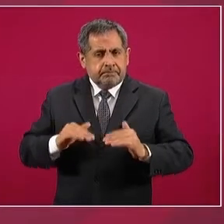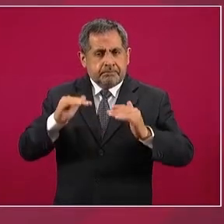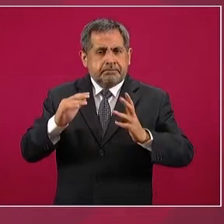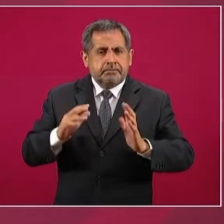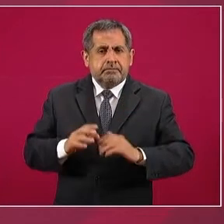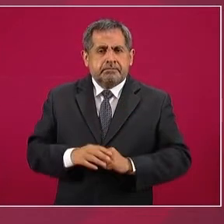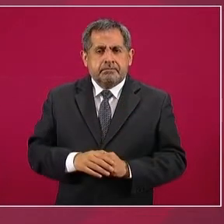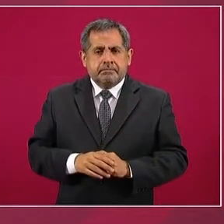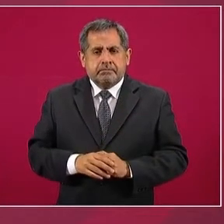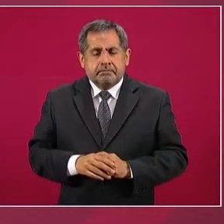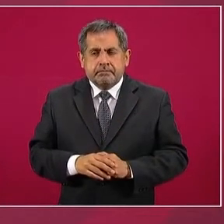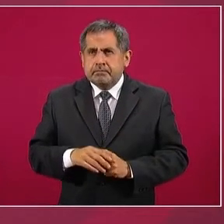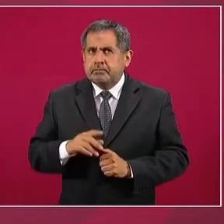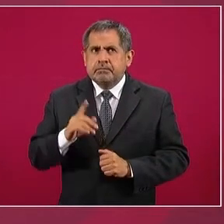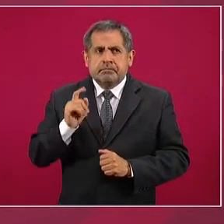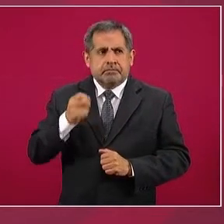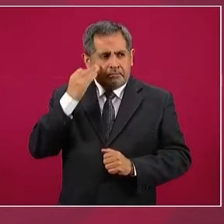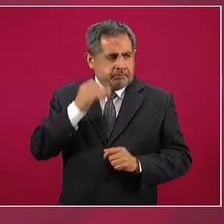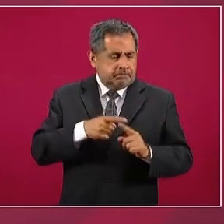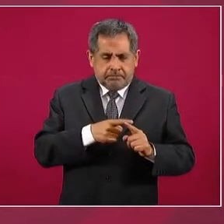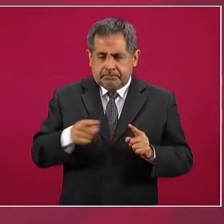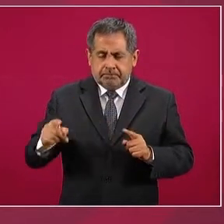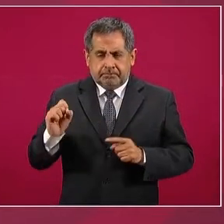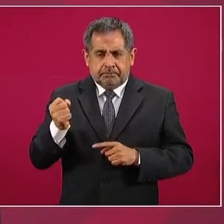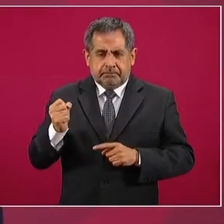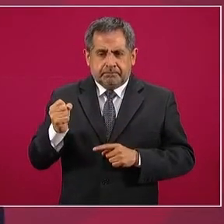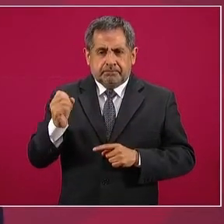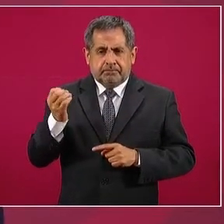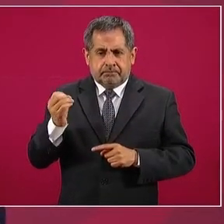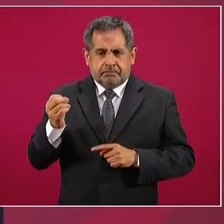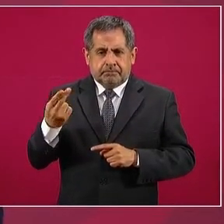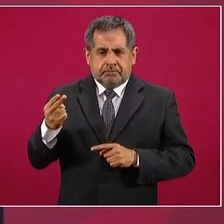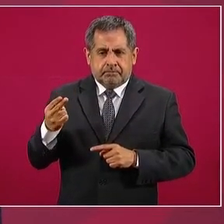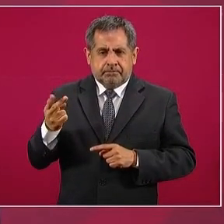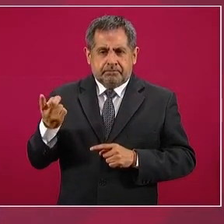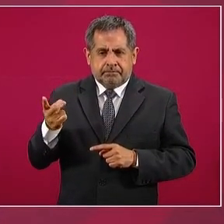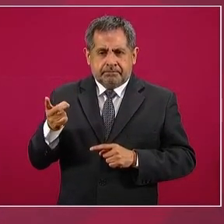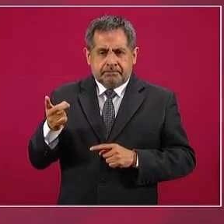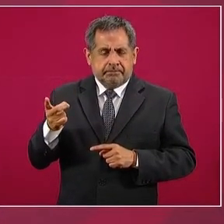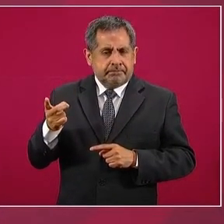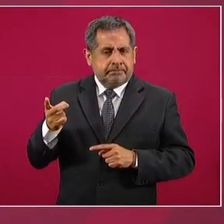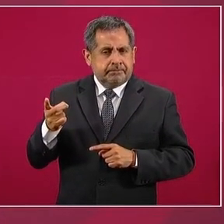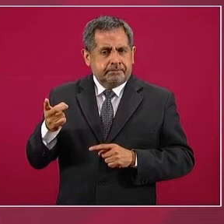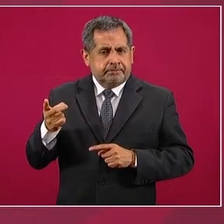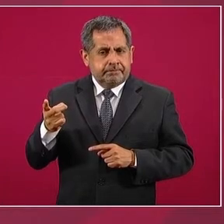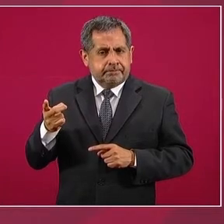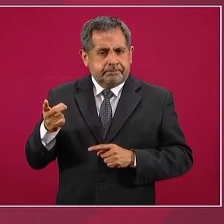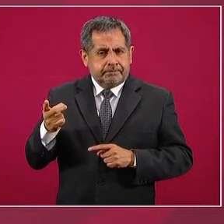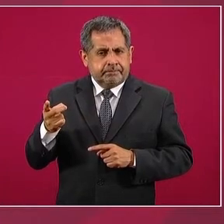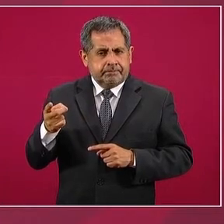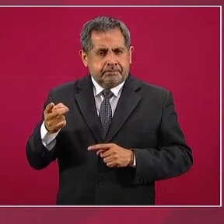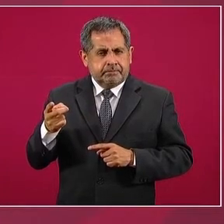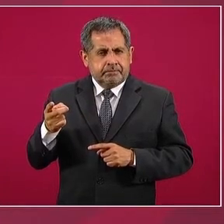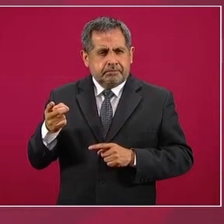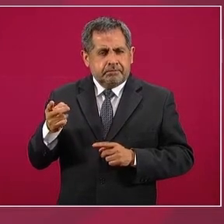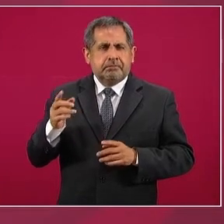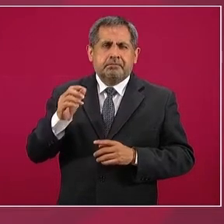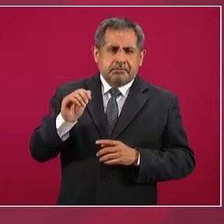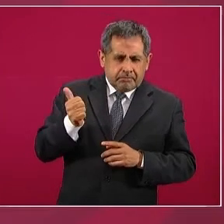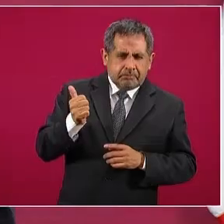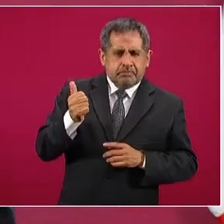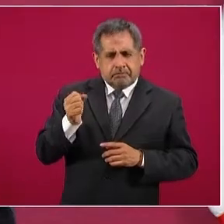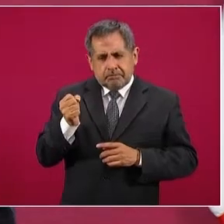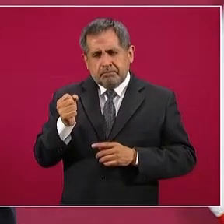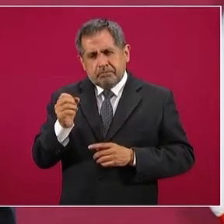Tiene septiembre, octubre, noviembre, diciembre. Bueno, agosto, septiembre,